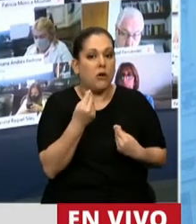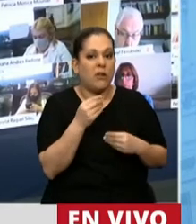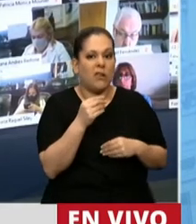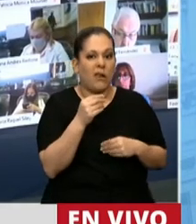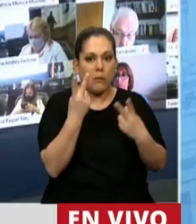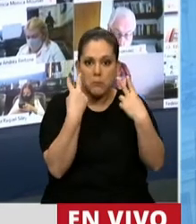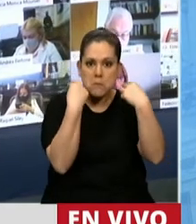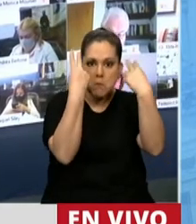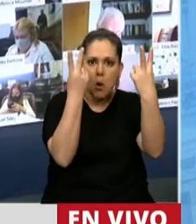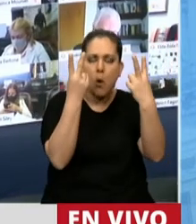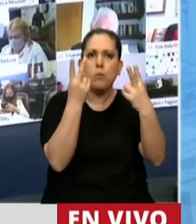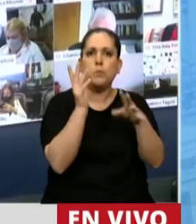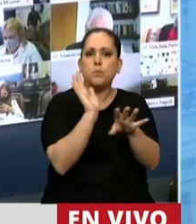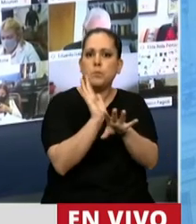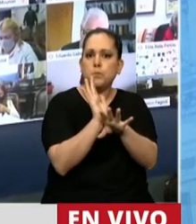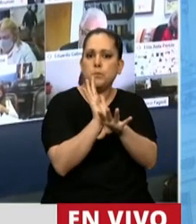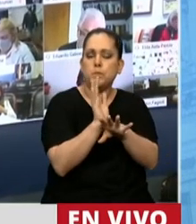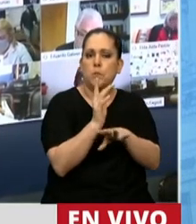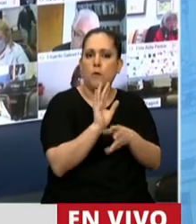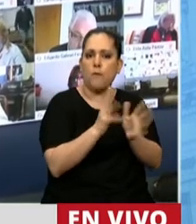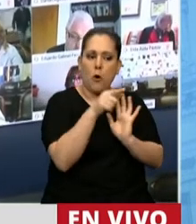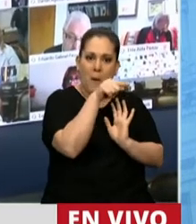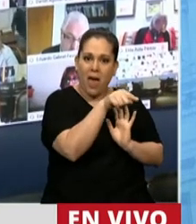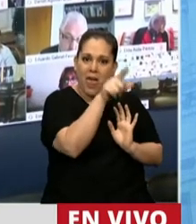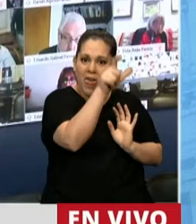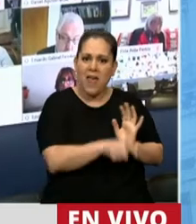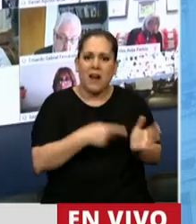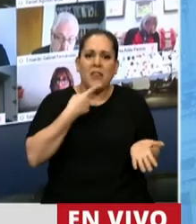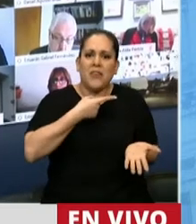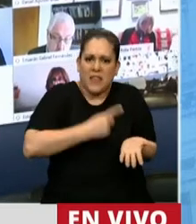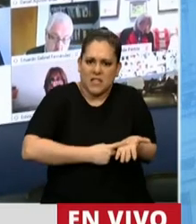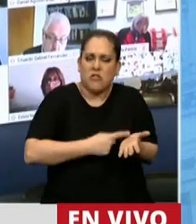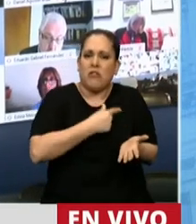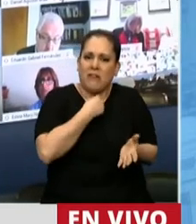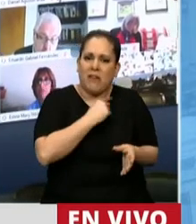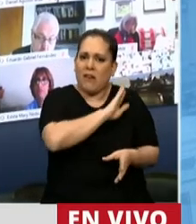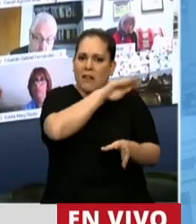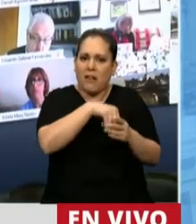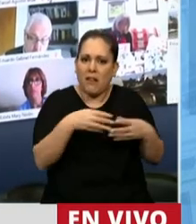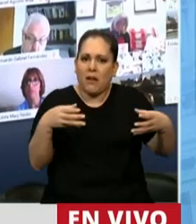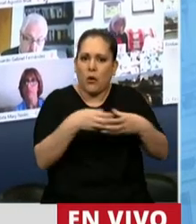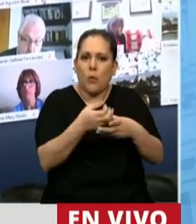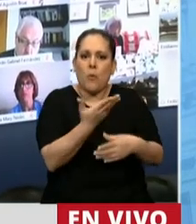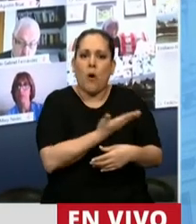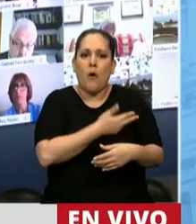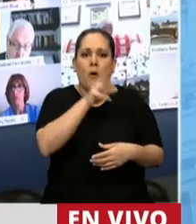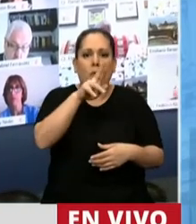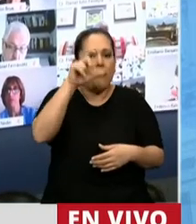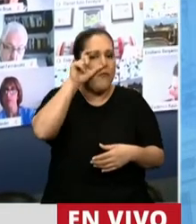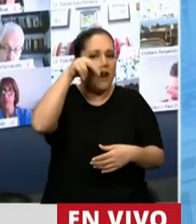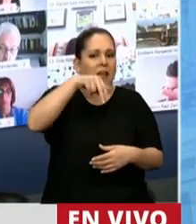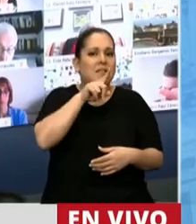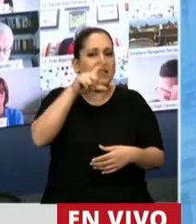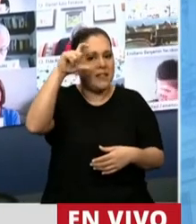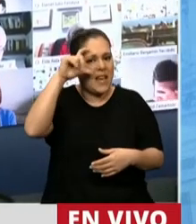es la que vino a traer cuando él decidió formar parte del Frente de Todos. El Frente